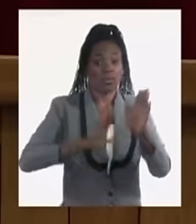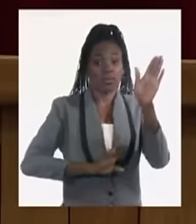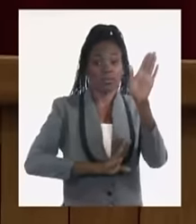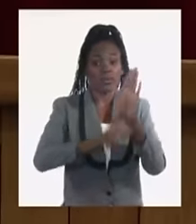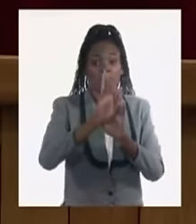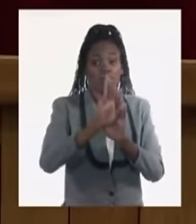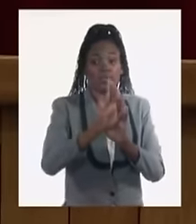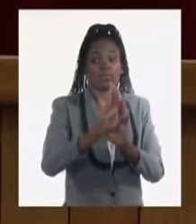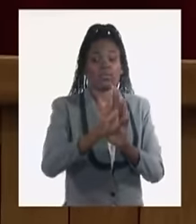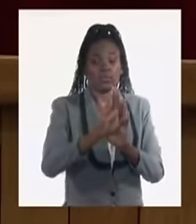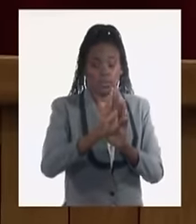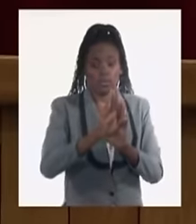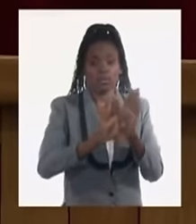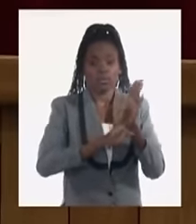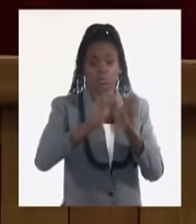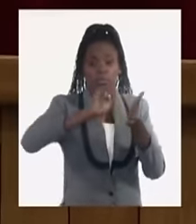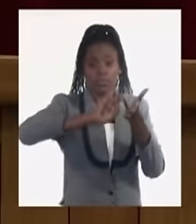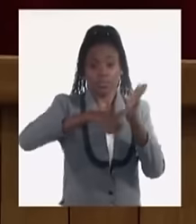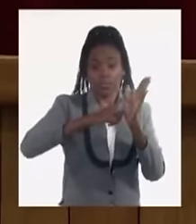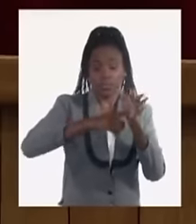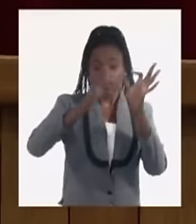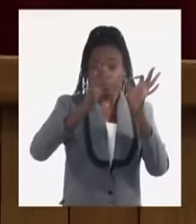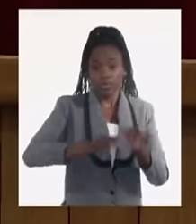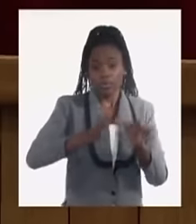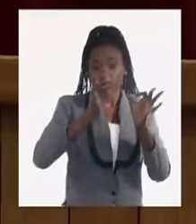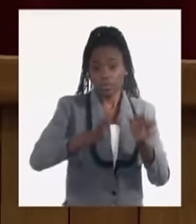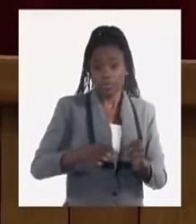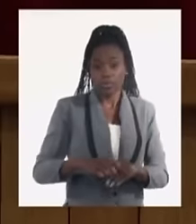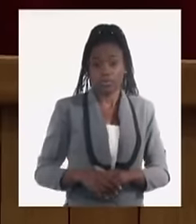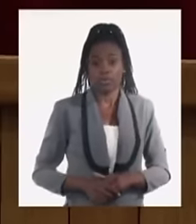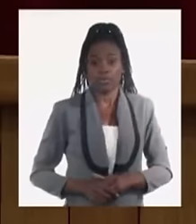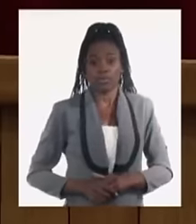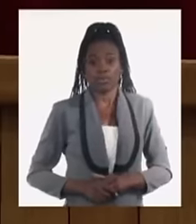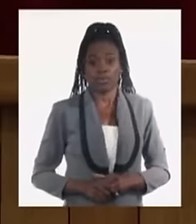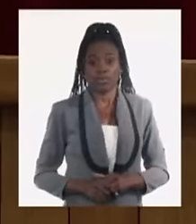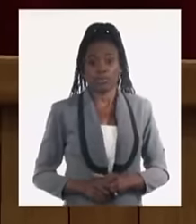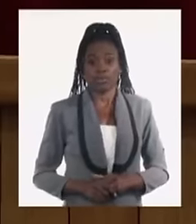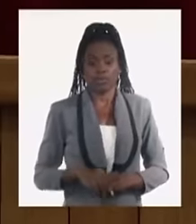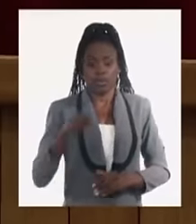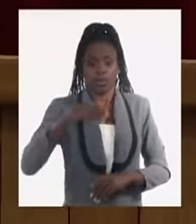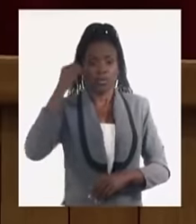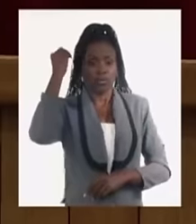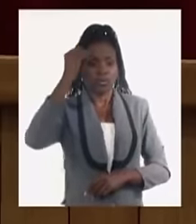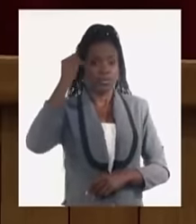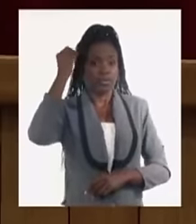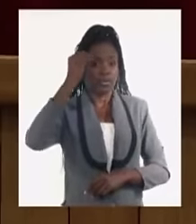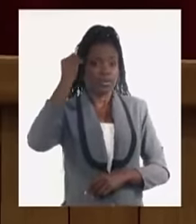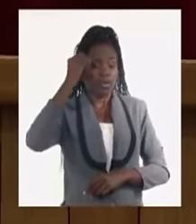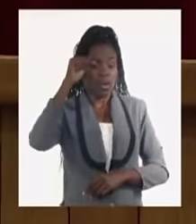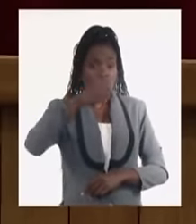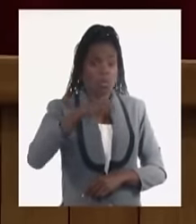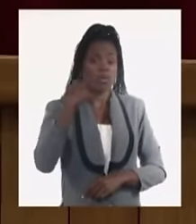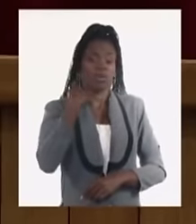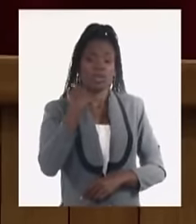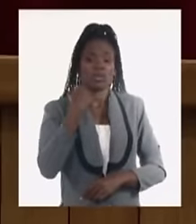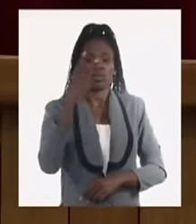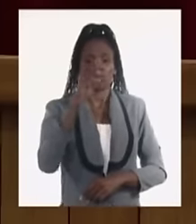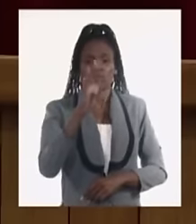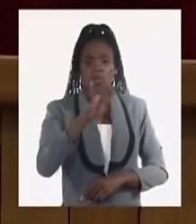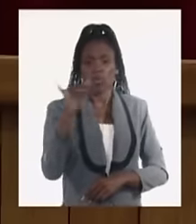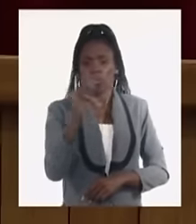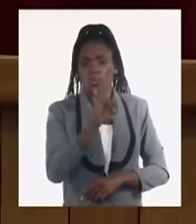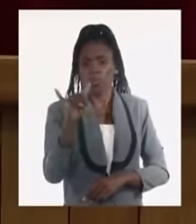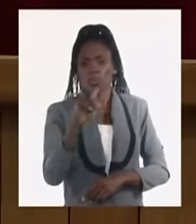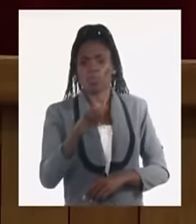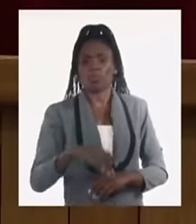propuestas concretas y esas propuestas se analizarán ahora en el transcurso del 2024 o incluso de cuál debe ser la